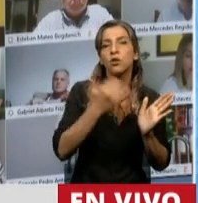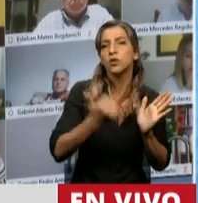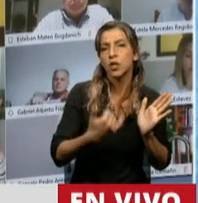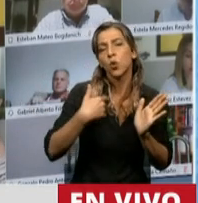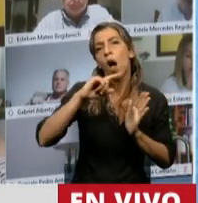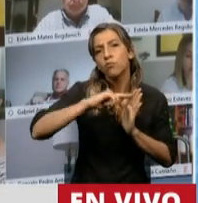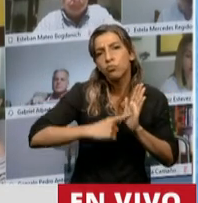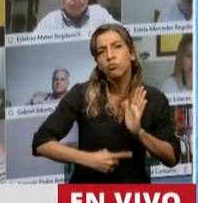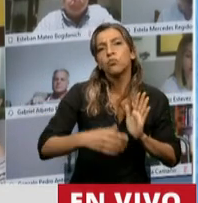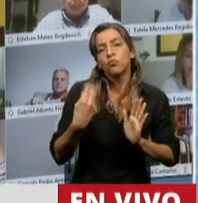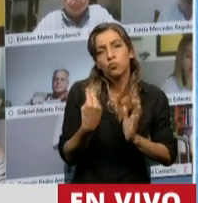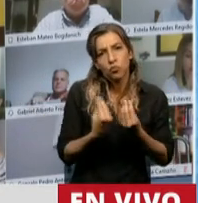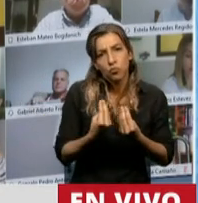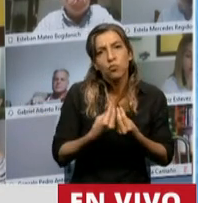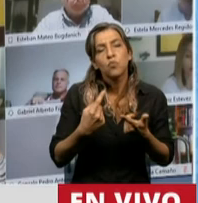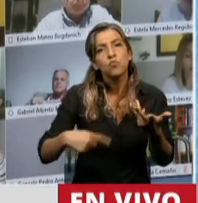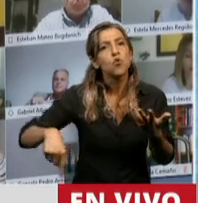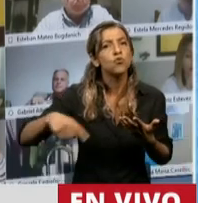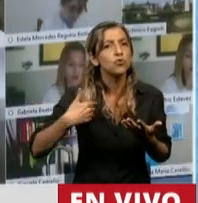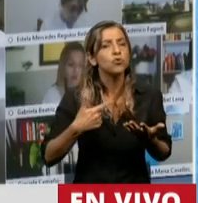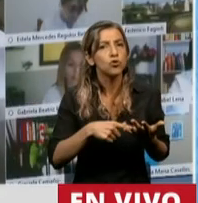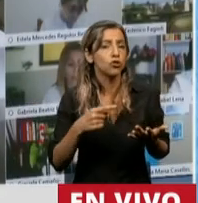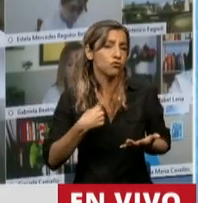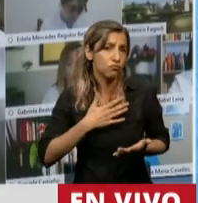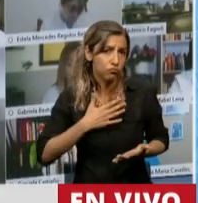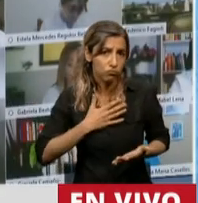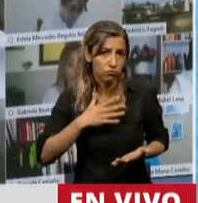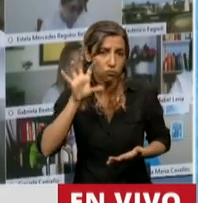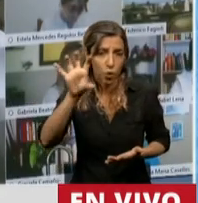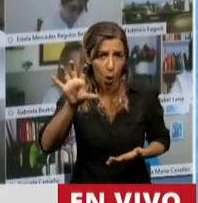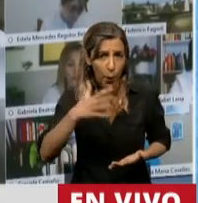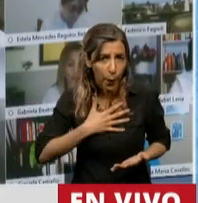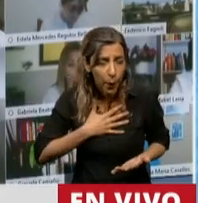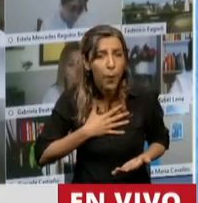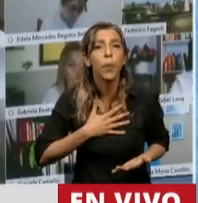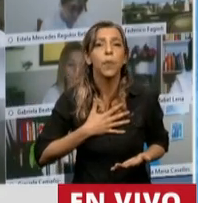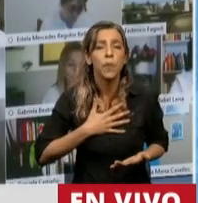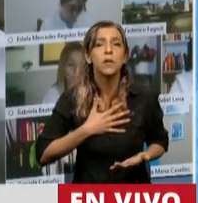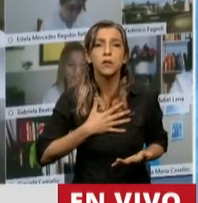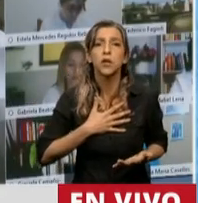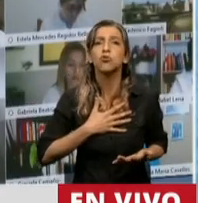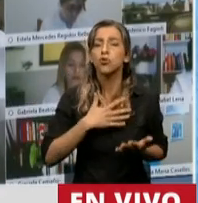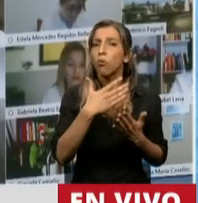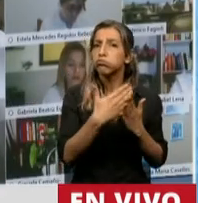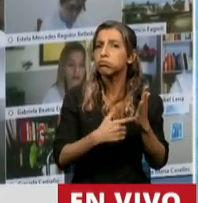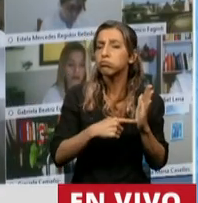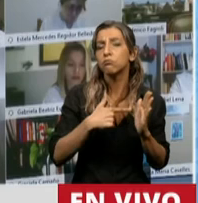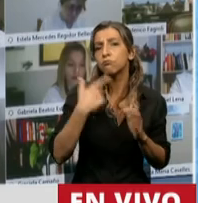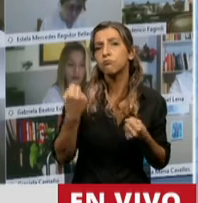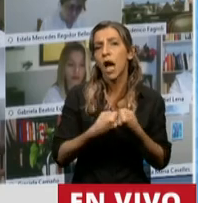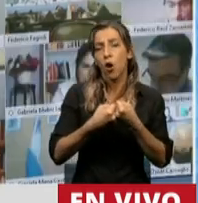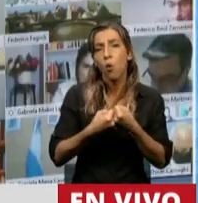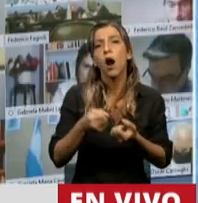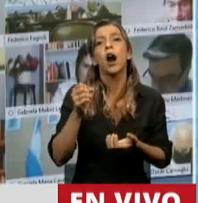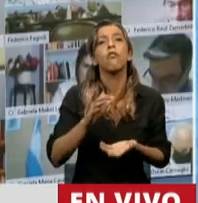legisladora proveniente de una provincia del interior del país, quiero rescatar los acuerdos de refinanciación de